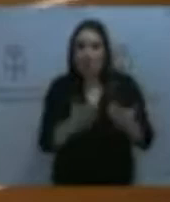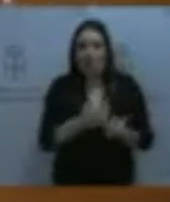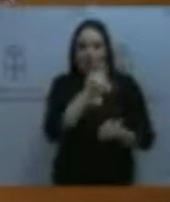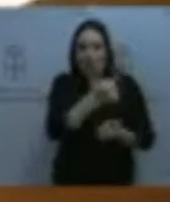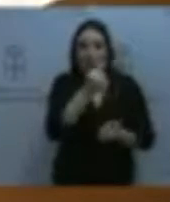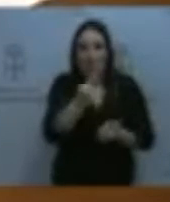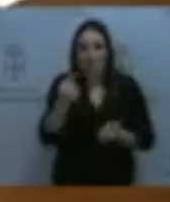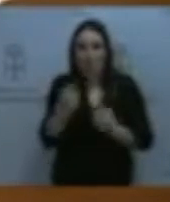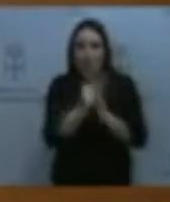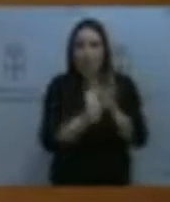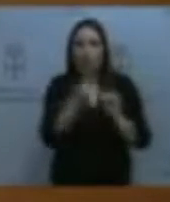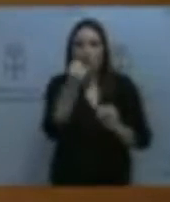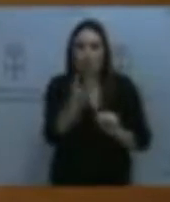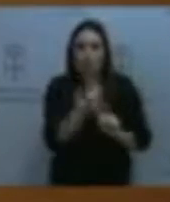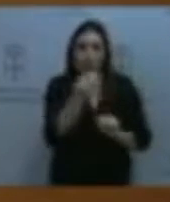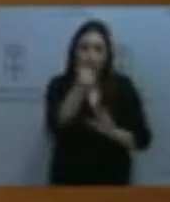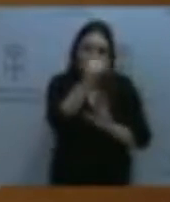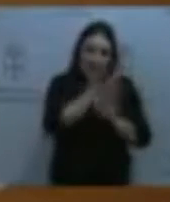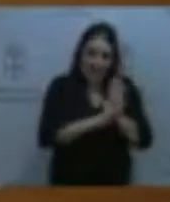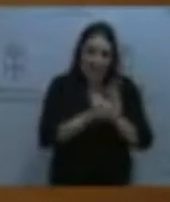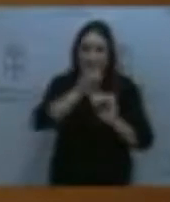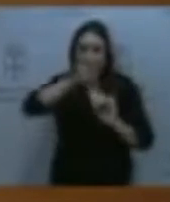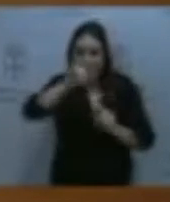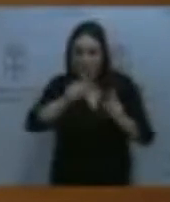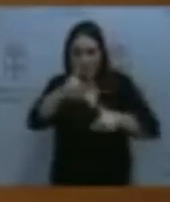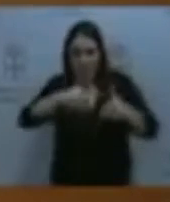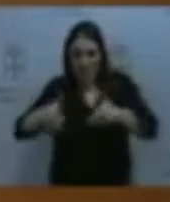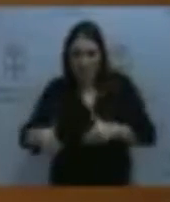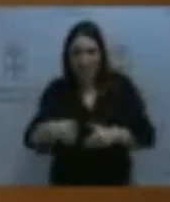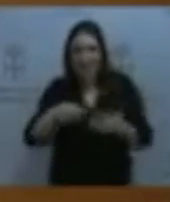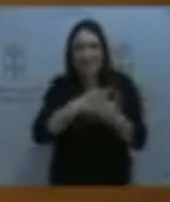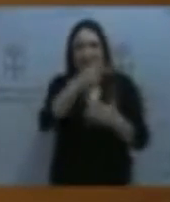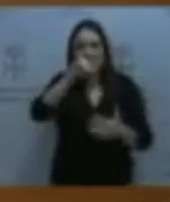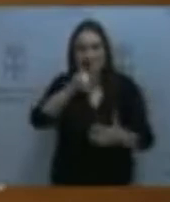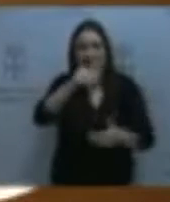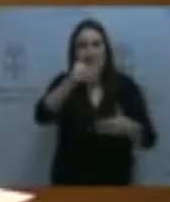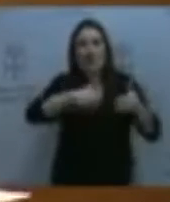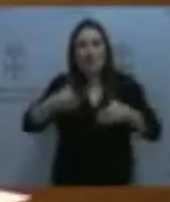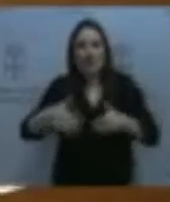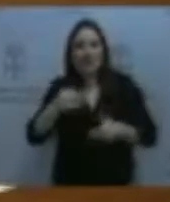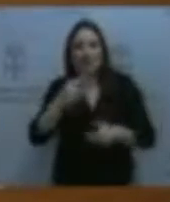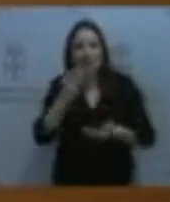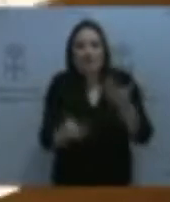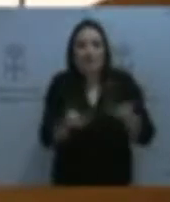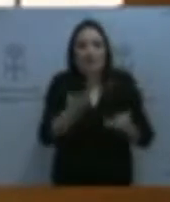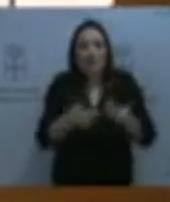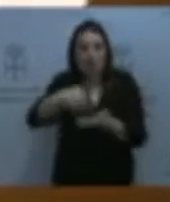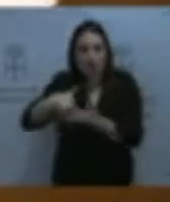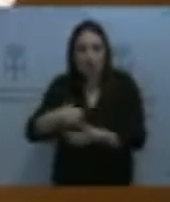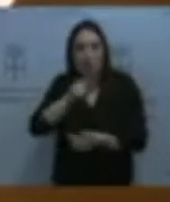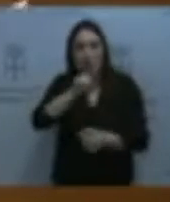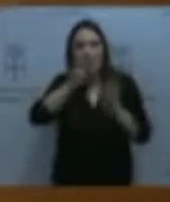e ir incluyendo en las listas, 13.000 demandantes, 17.000 demandas y validades solicitudes, 186.000